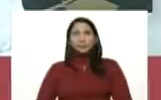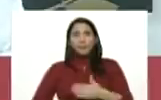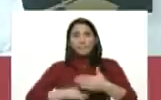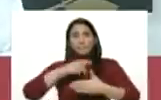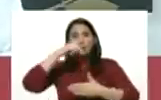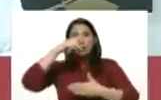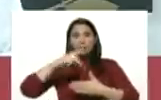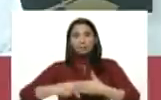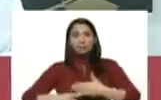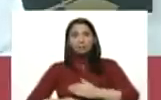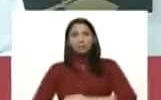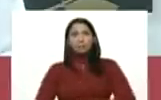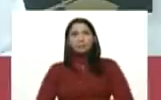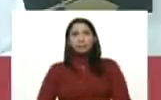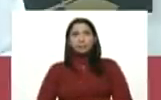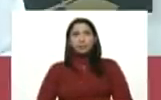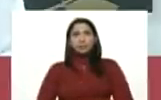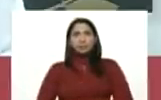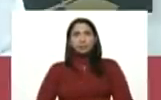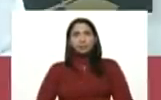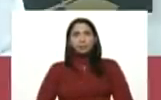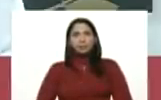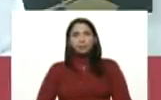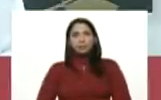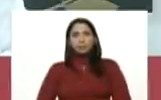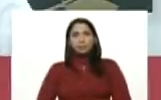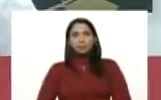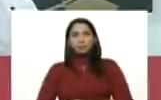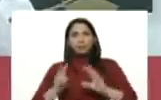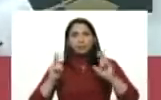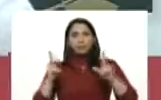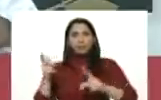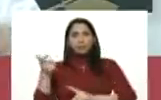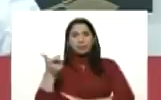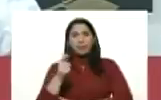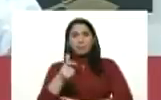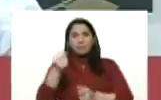de regularización está el tema del transporte.